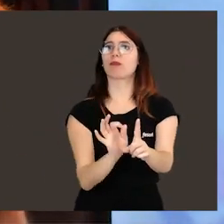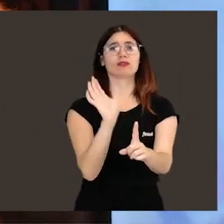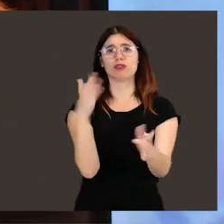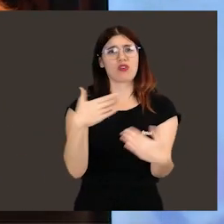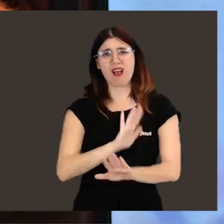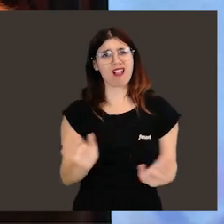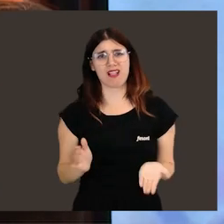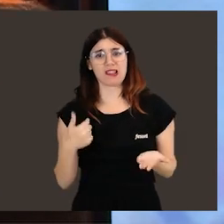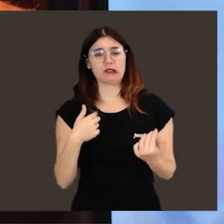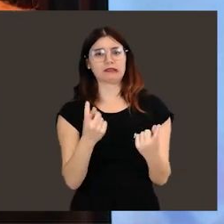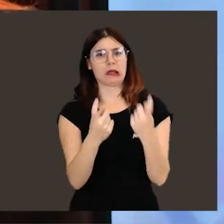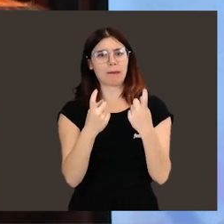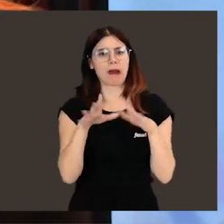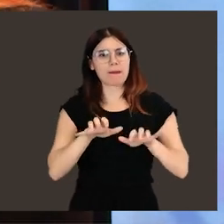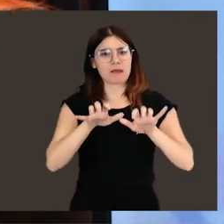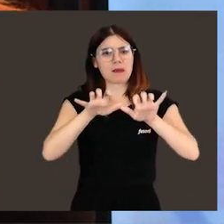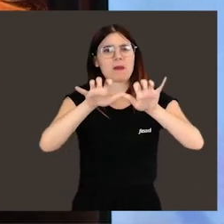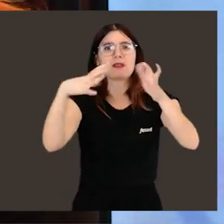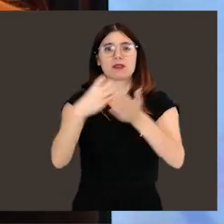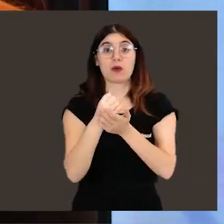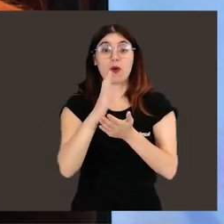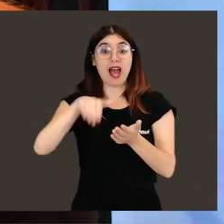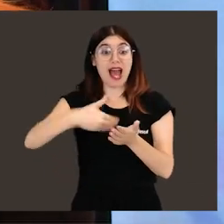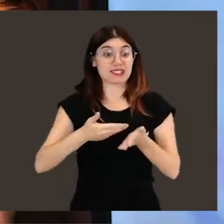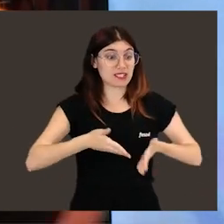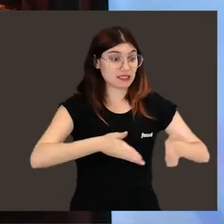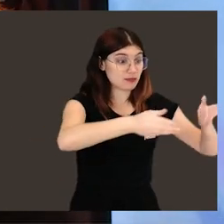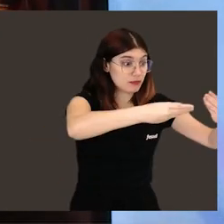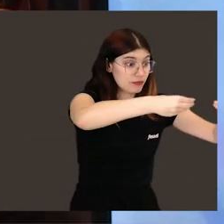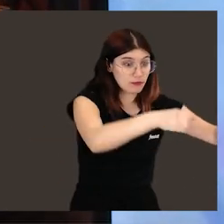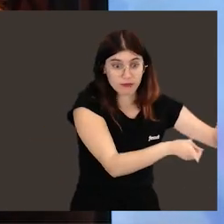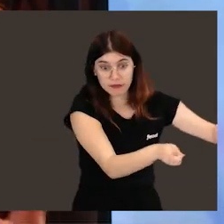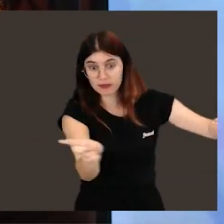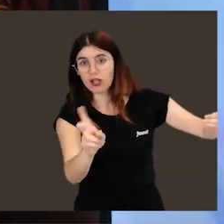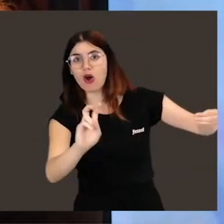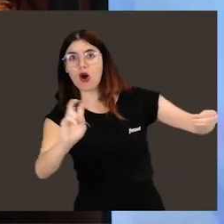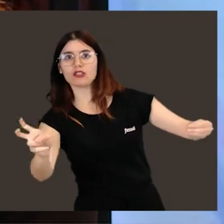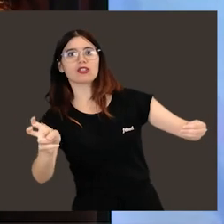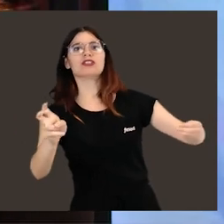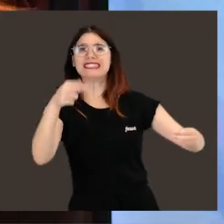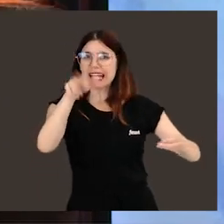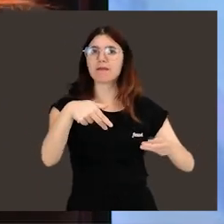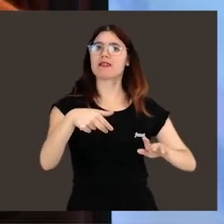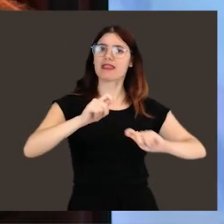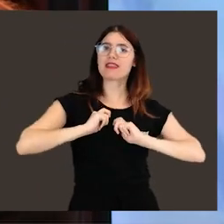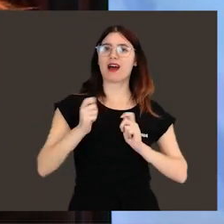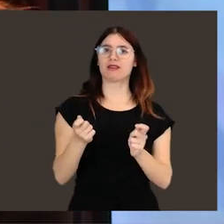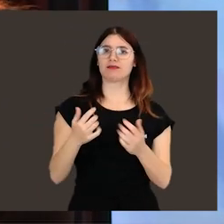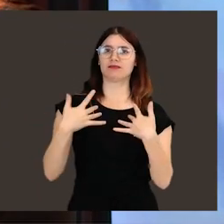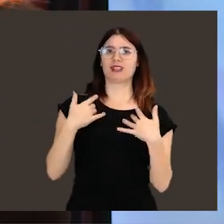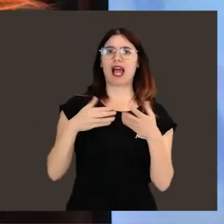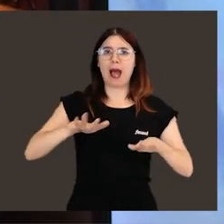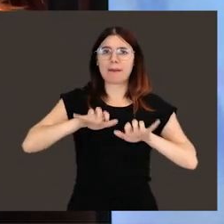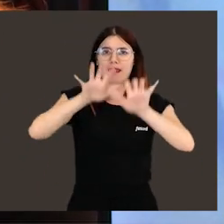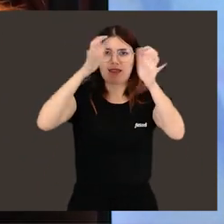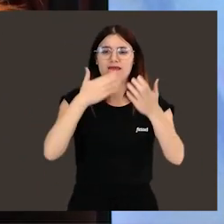hay un objetivo establecido ni un camino perfecto. Todos son enseñanzas. Incluso las que no acaban o se bifurcan en senderos que a ti no te gustarían,